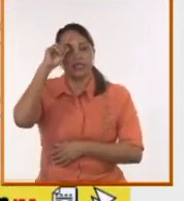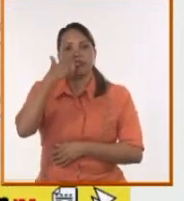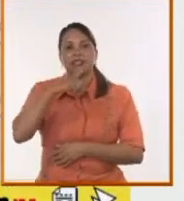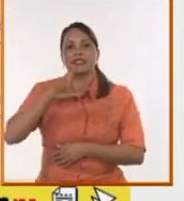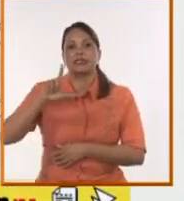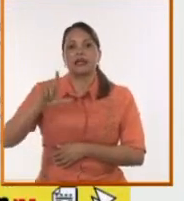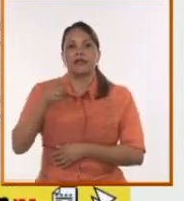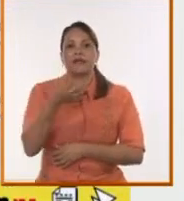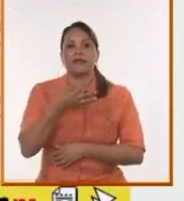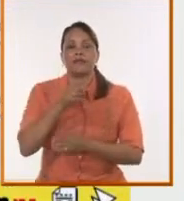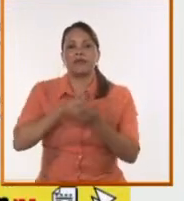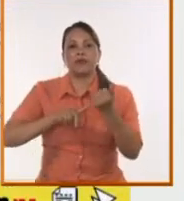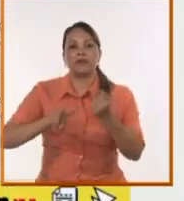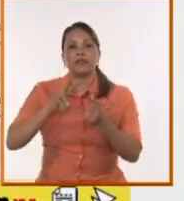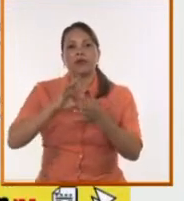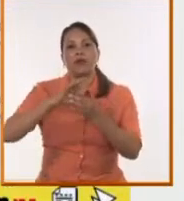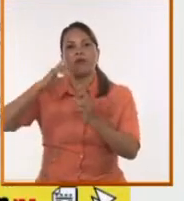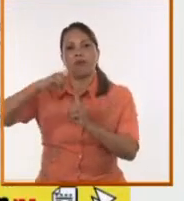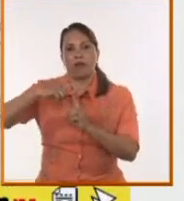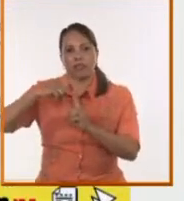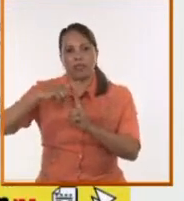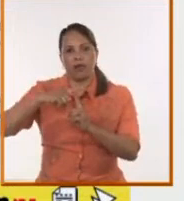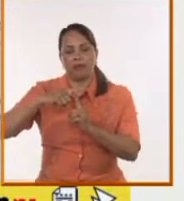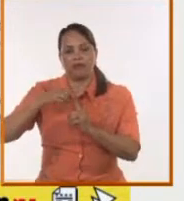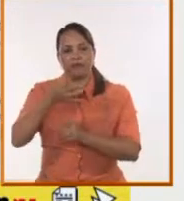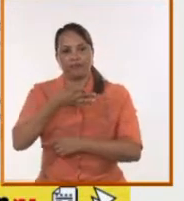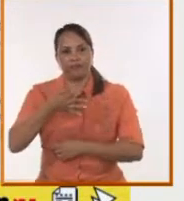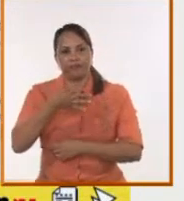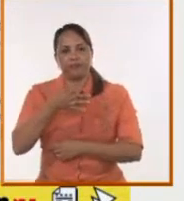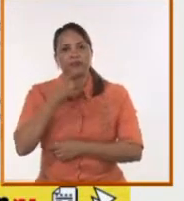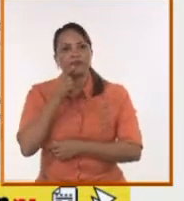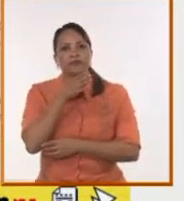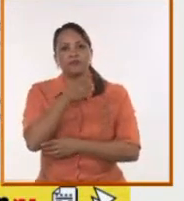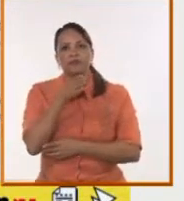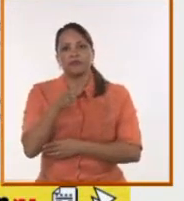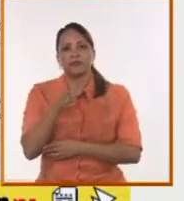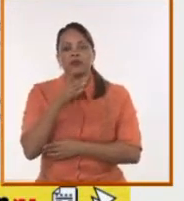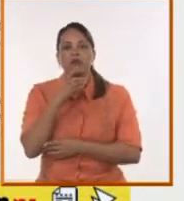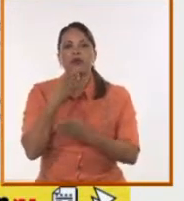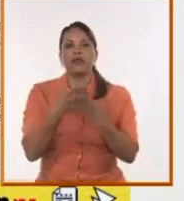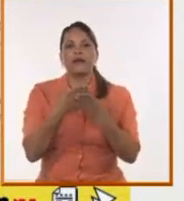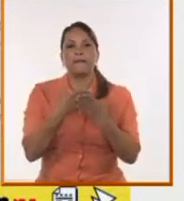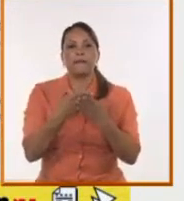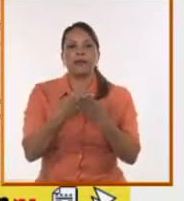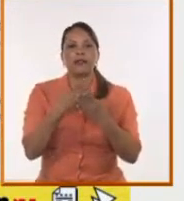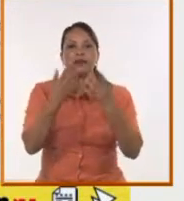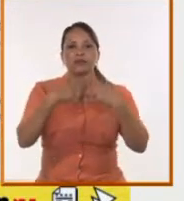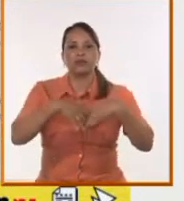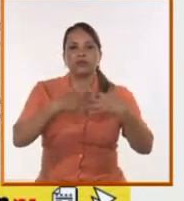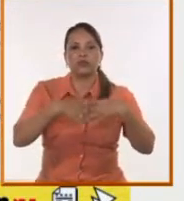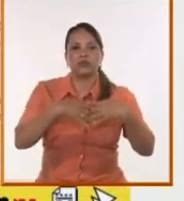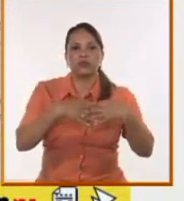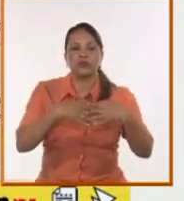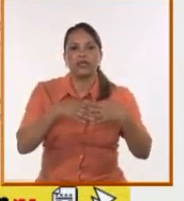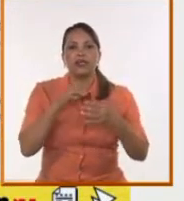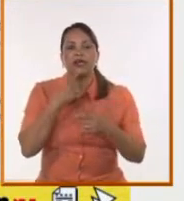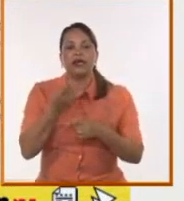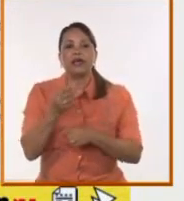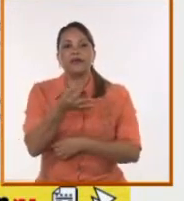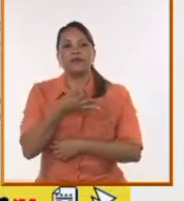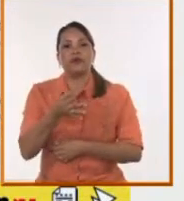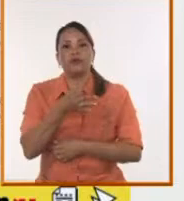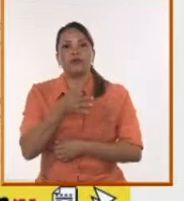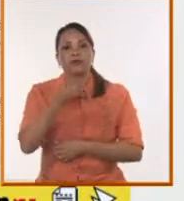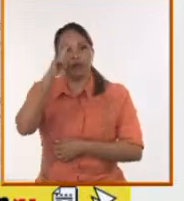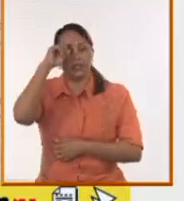en Guantánamo, recorriendo allí, pues, una mini industria de la CPA Jesús Menéndez, ubicada en la Carrera Larga, en el municipio de